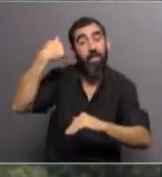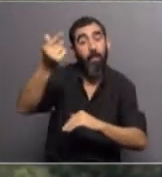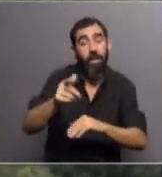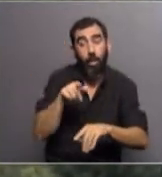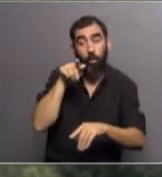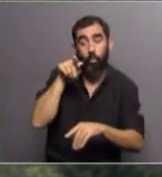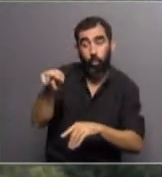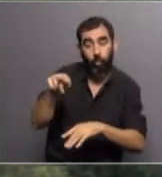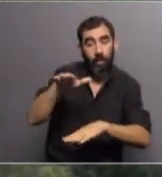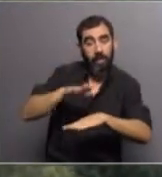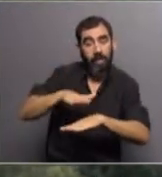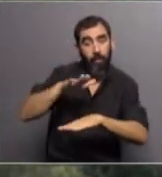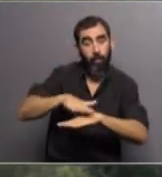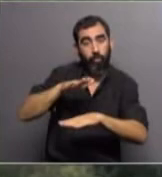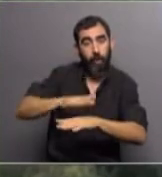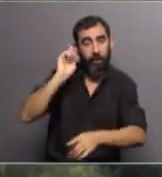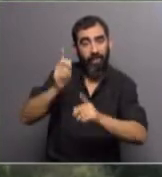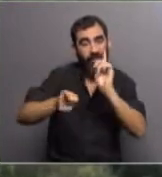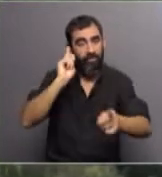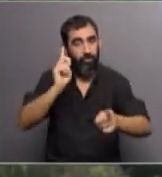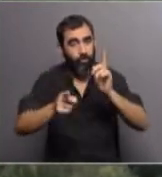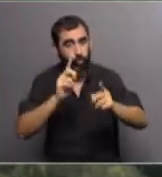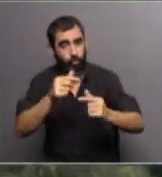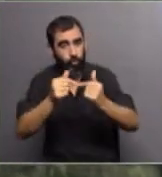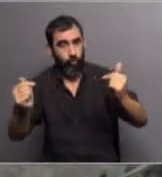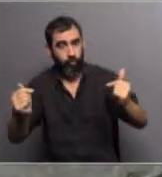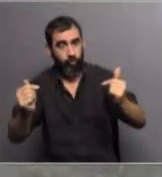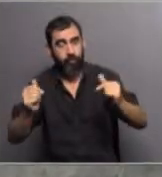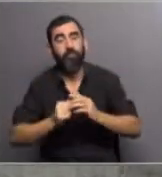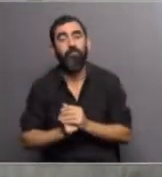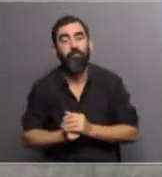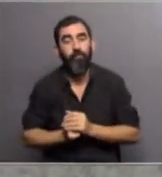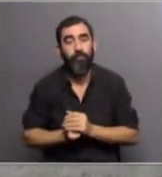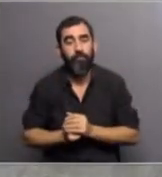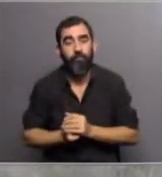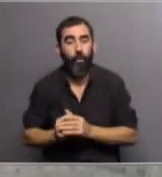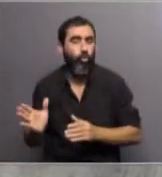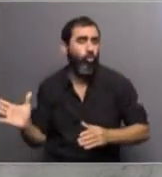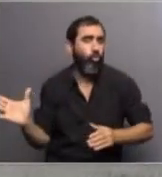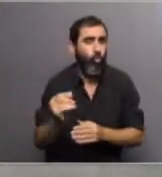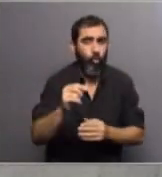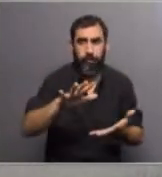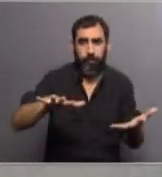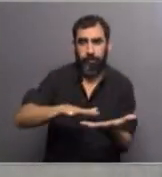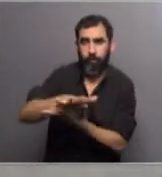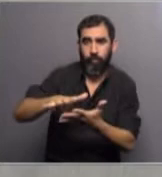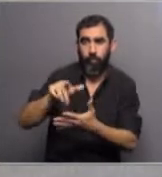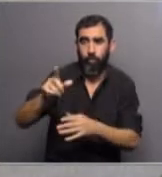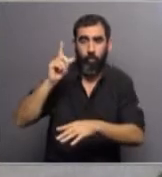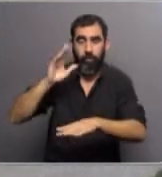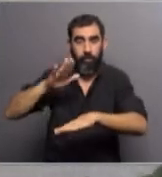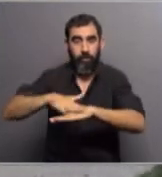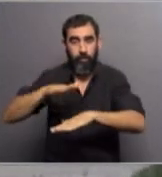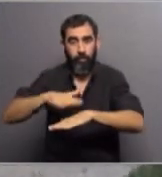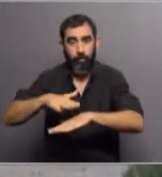ser vos el que tiene que tomar decisiones acerca de todo lo que pasa aquí, y me entró un